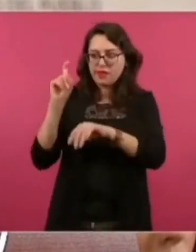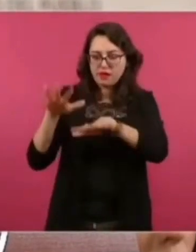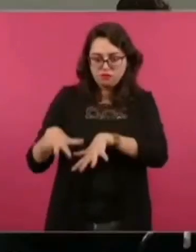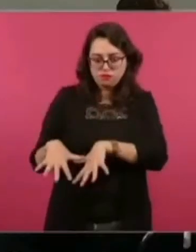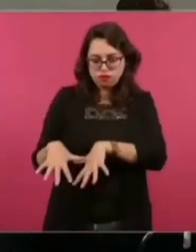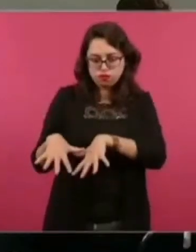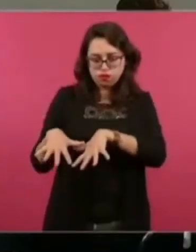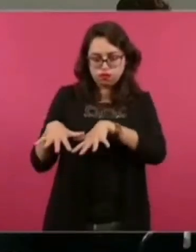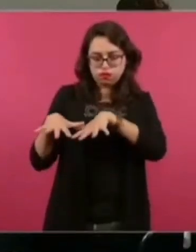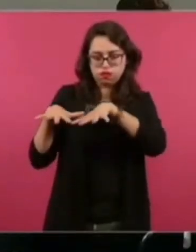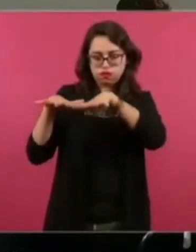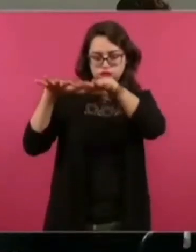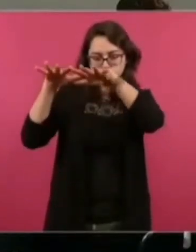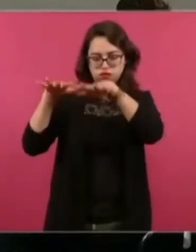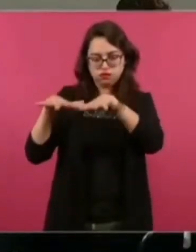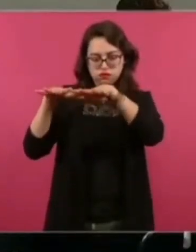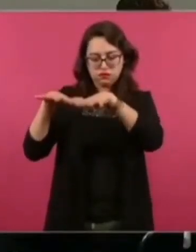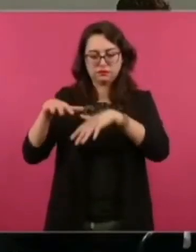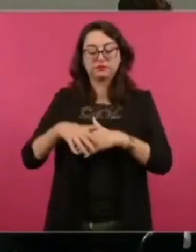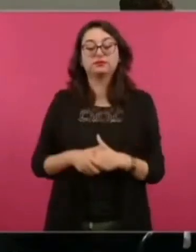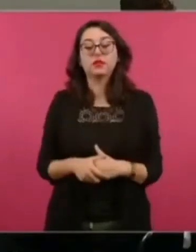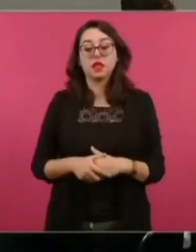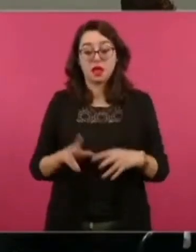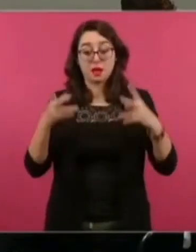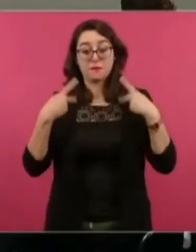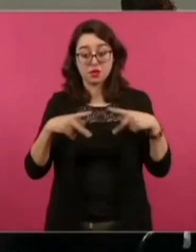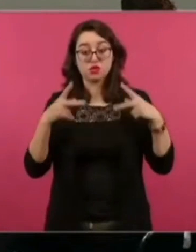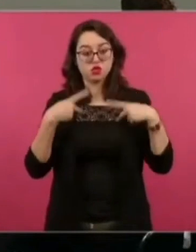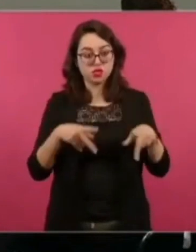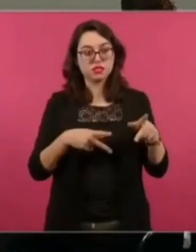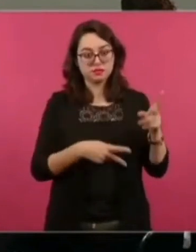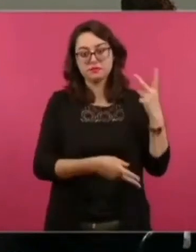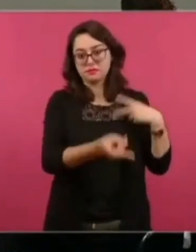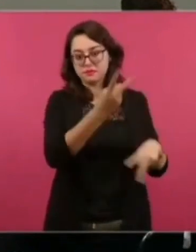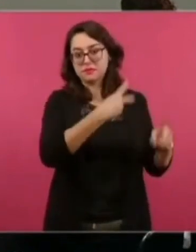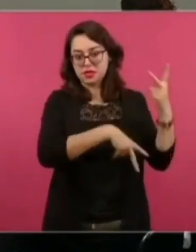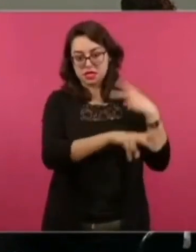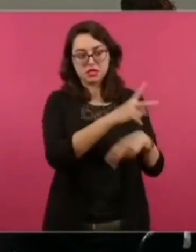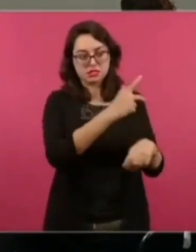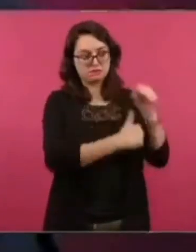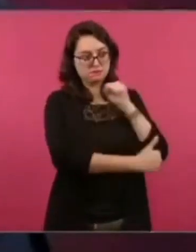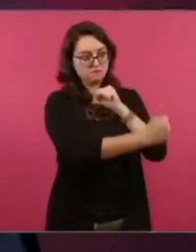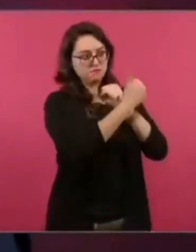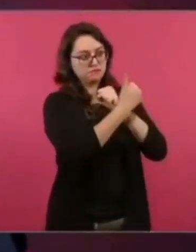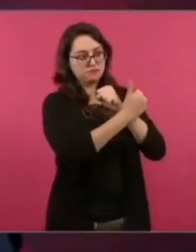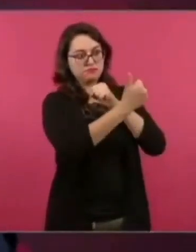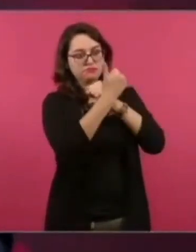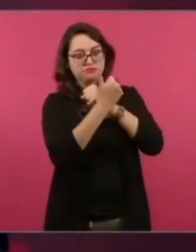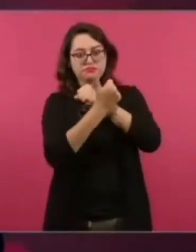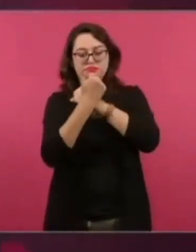llegaron del pueblo, de la comunidad, a donde estábamos